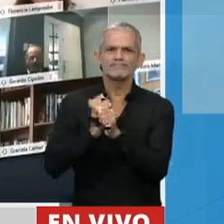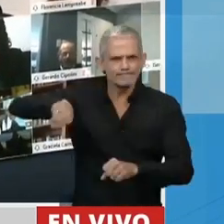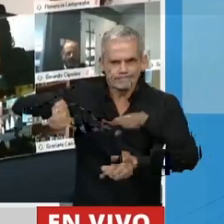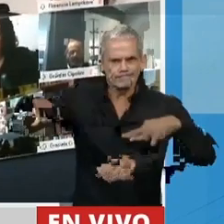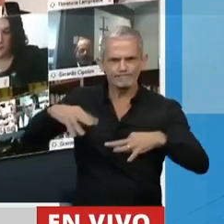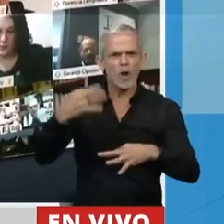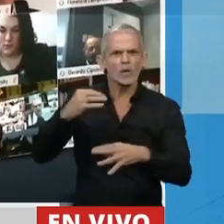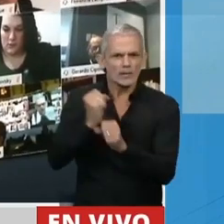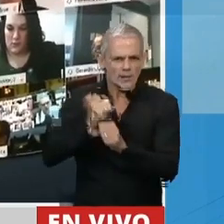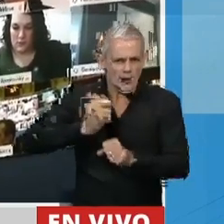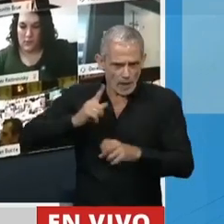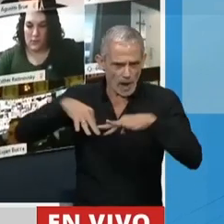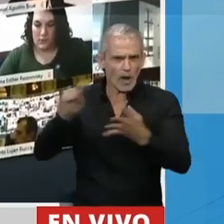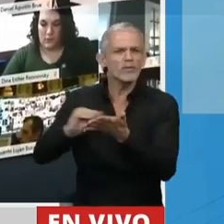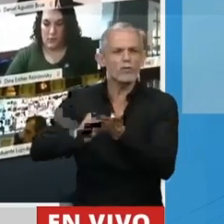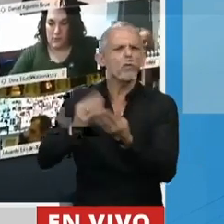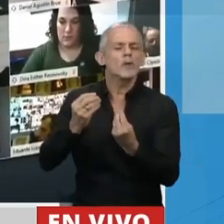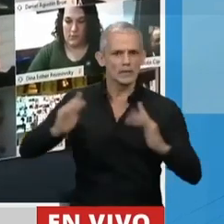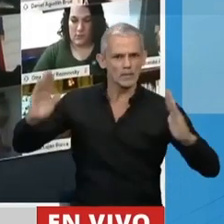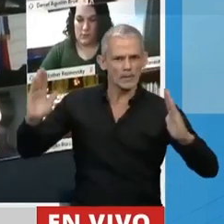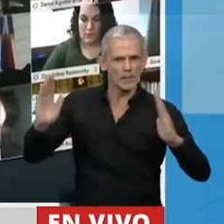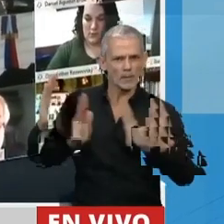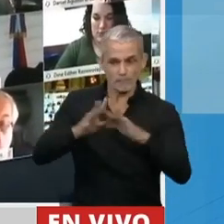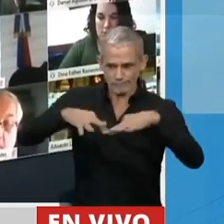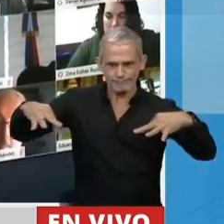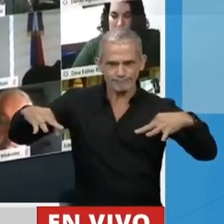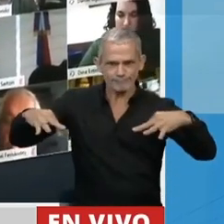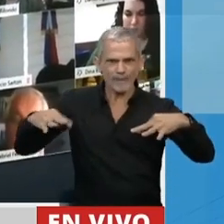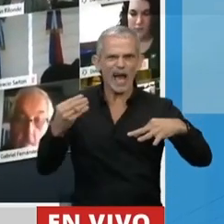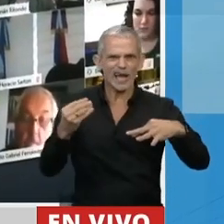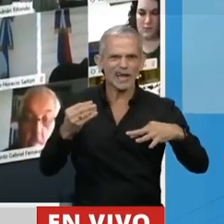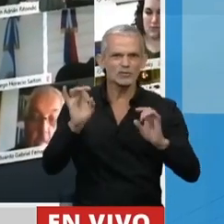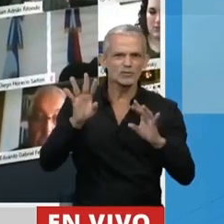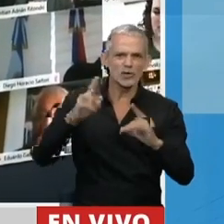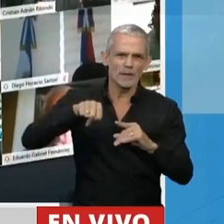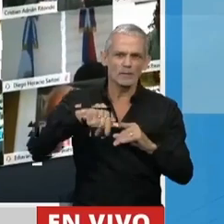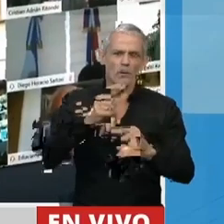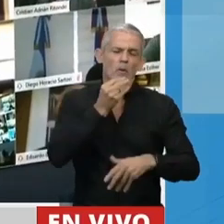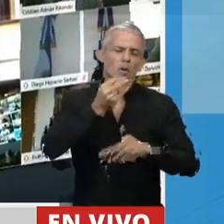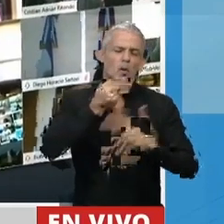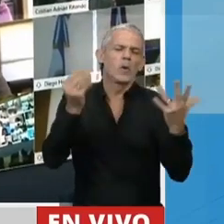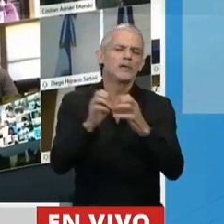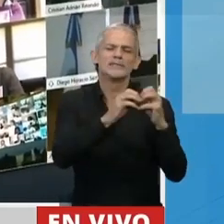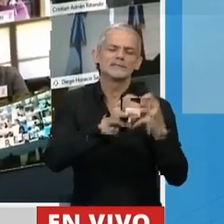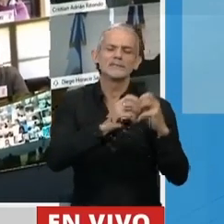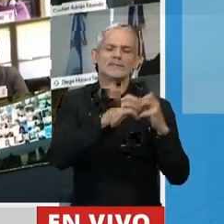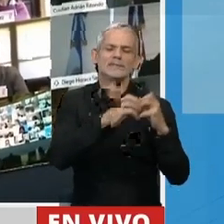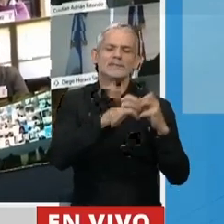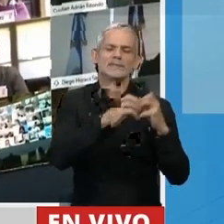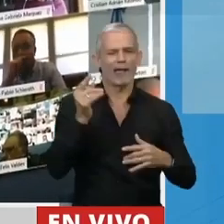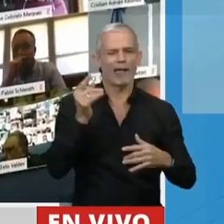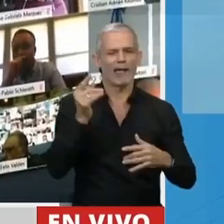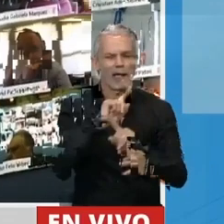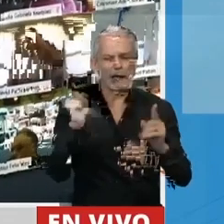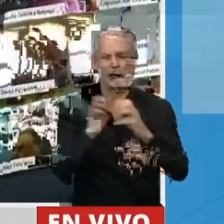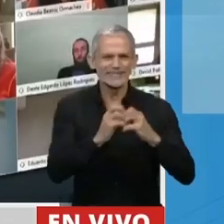nuestras obligaciones, cuando reduce esta Cámara a este simulacro de sesión. Porque no es una